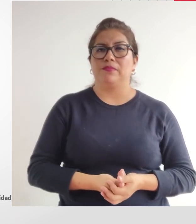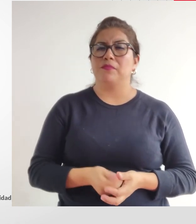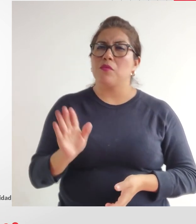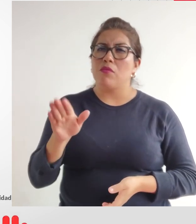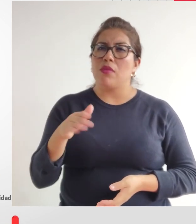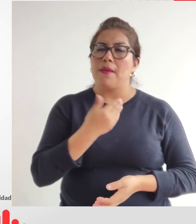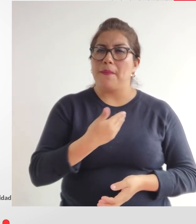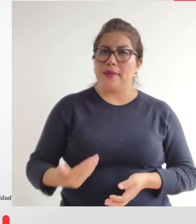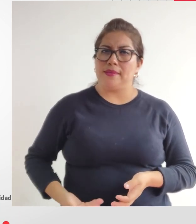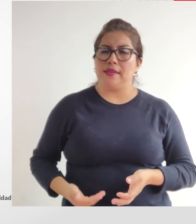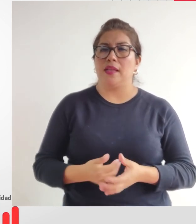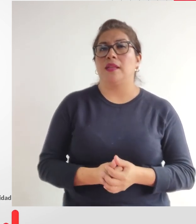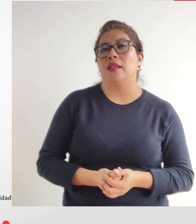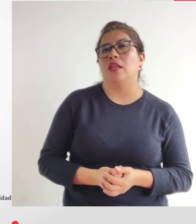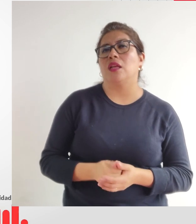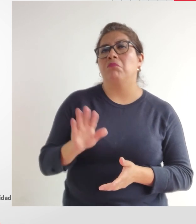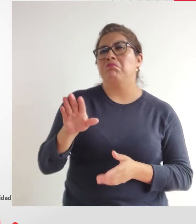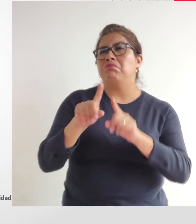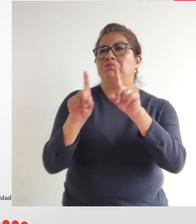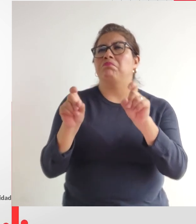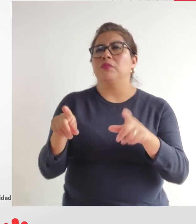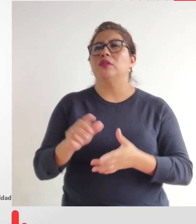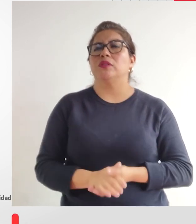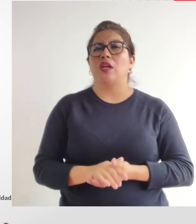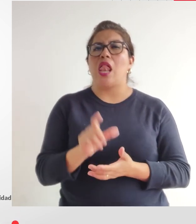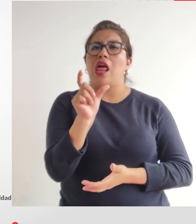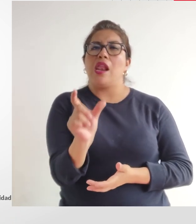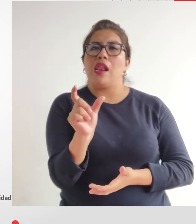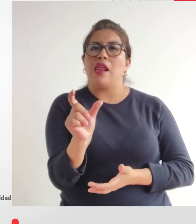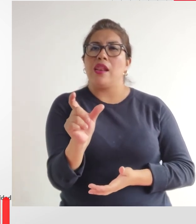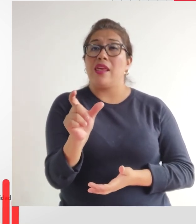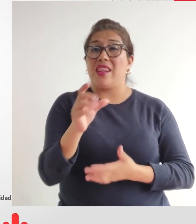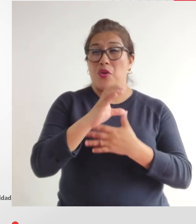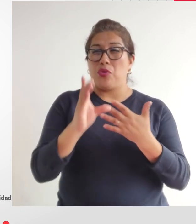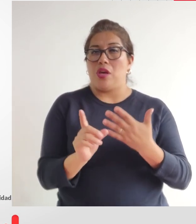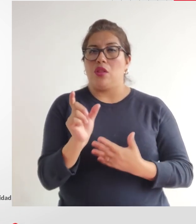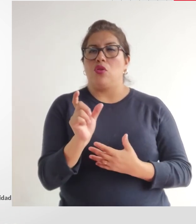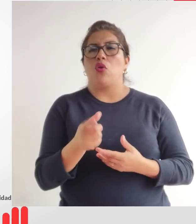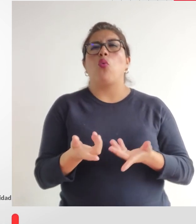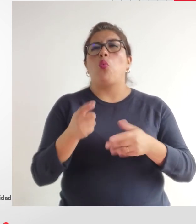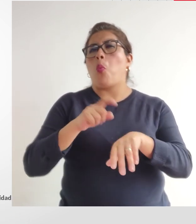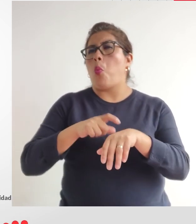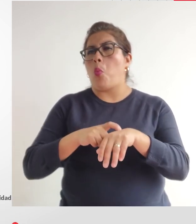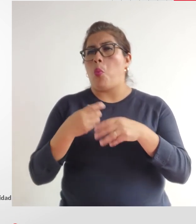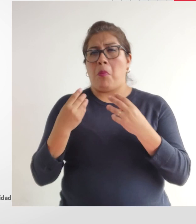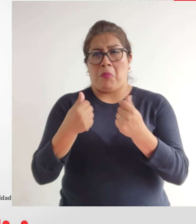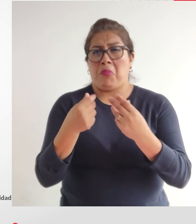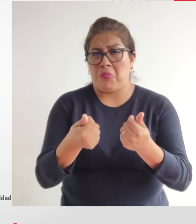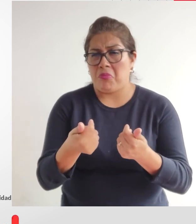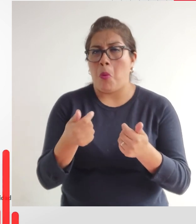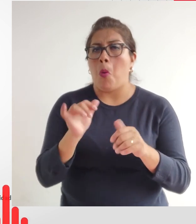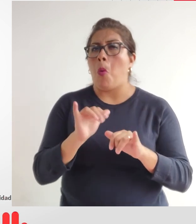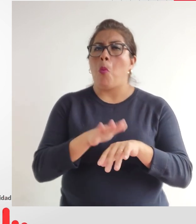señor presidente como vamos con el tema de los carnets que tiempo se ha acelerado un poco el